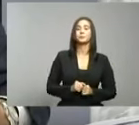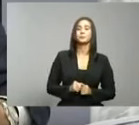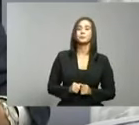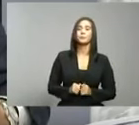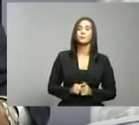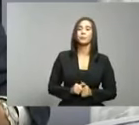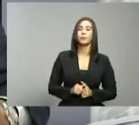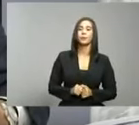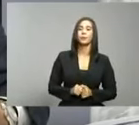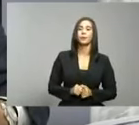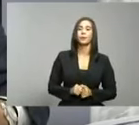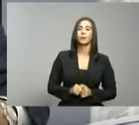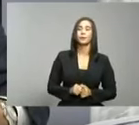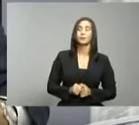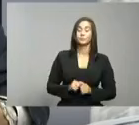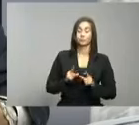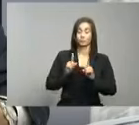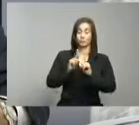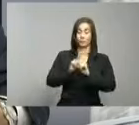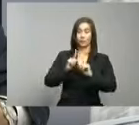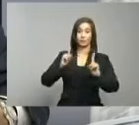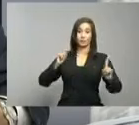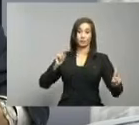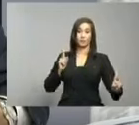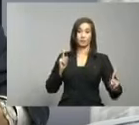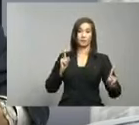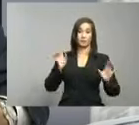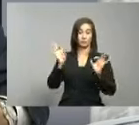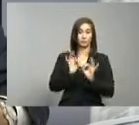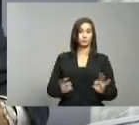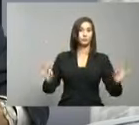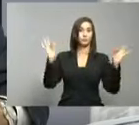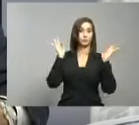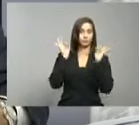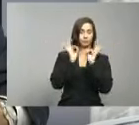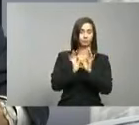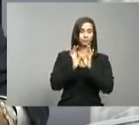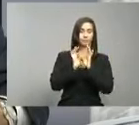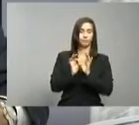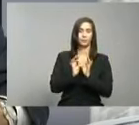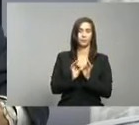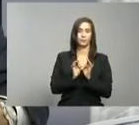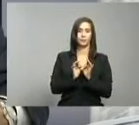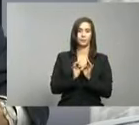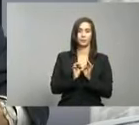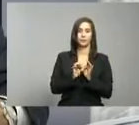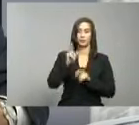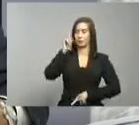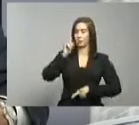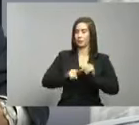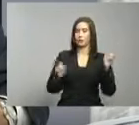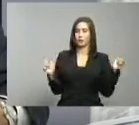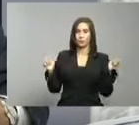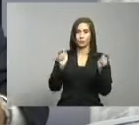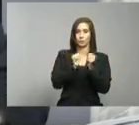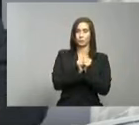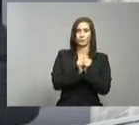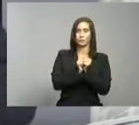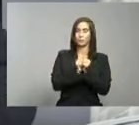el distanciamiento físico es un elemento fundamental para la